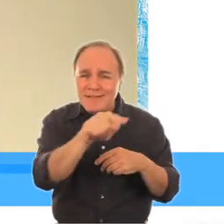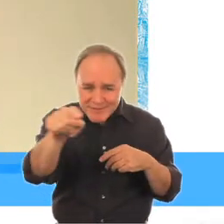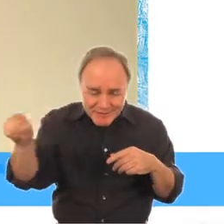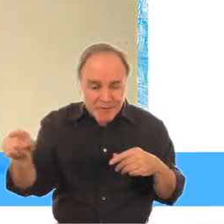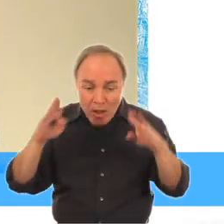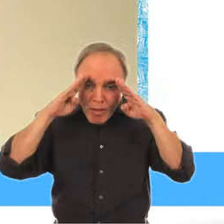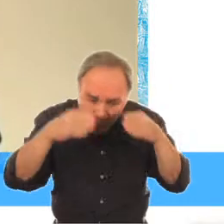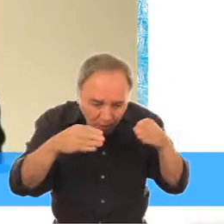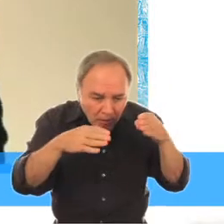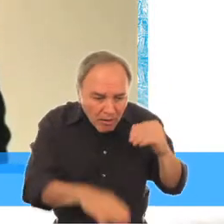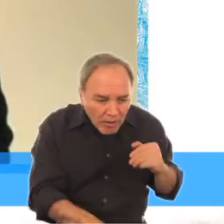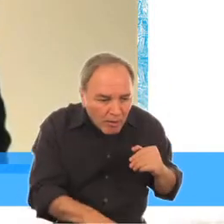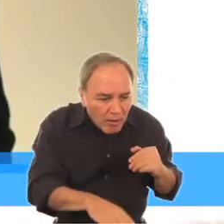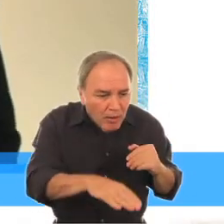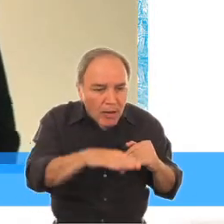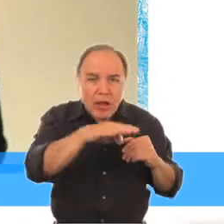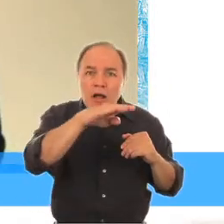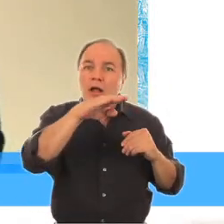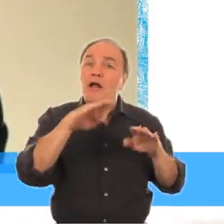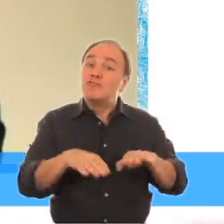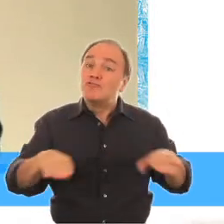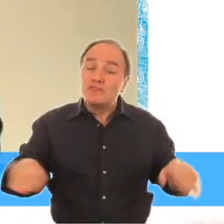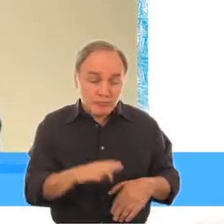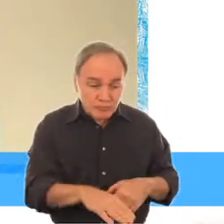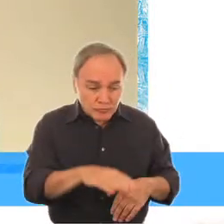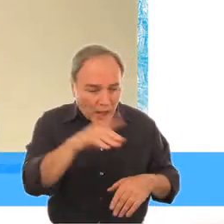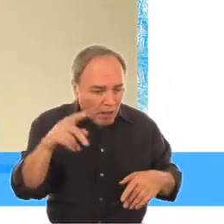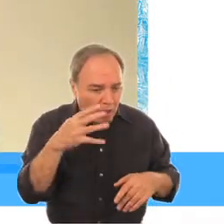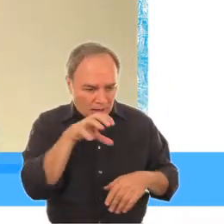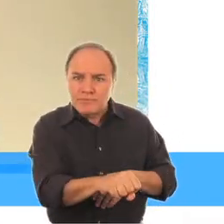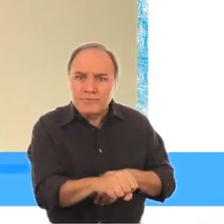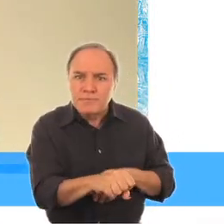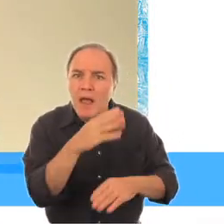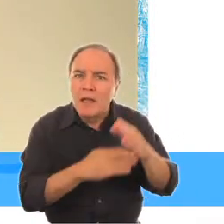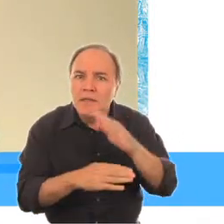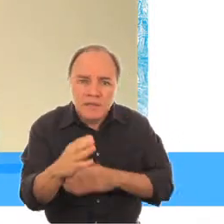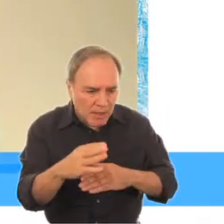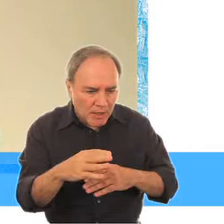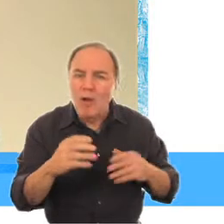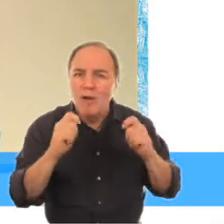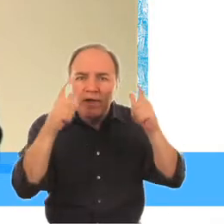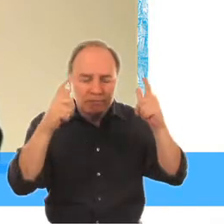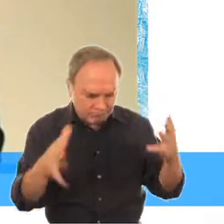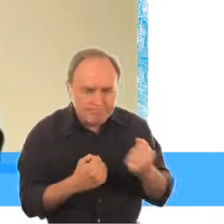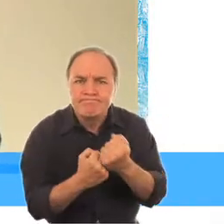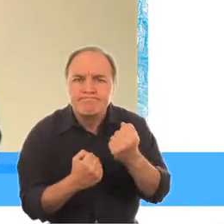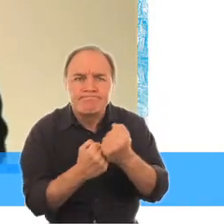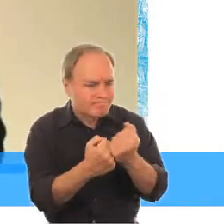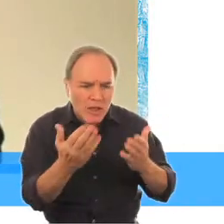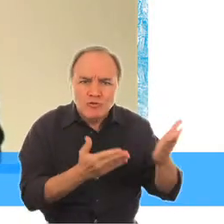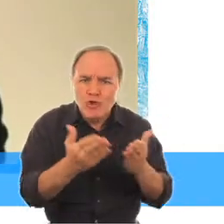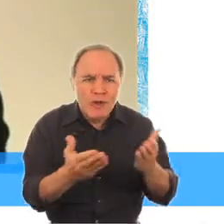por el cual se diagnostica y trata tempranamente a los niños con discapacidad dando participación por